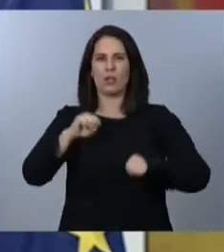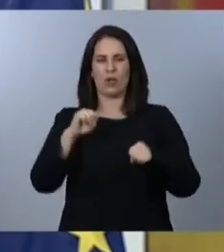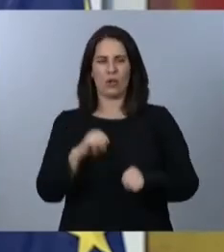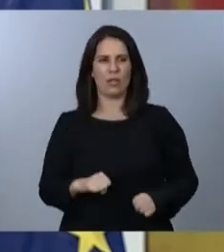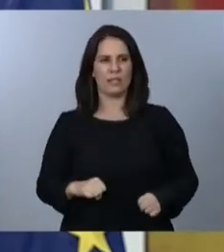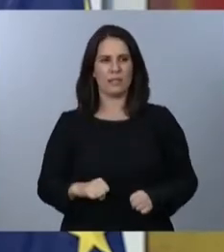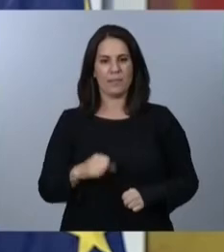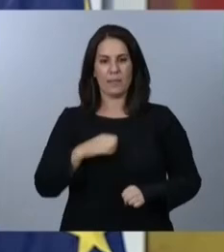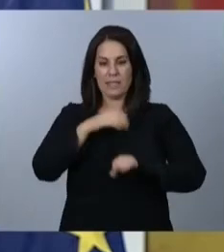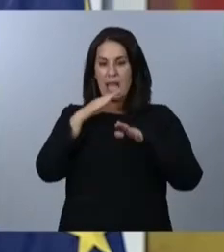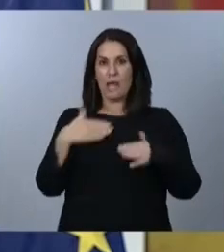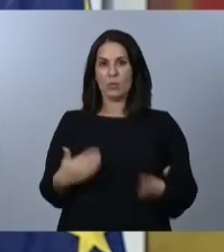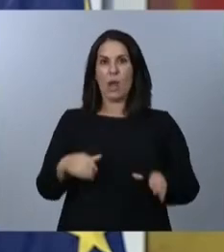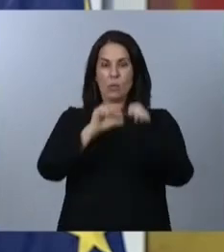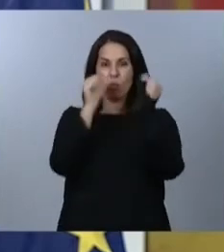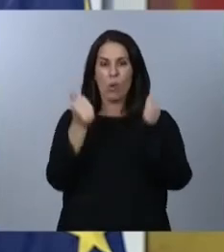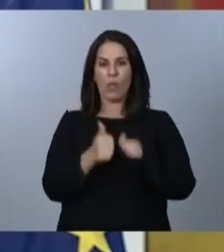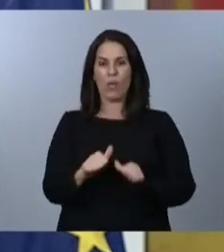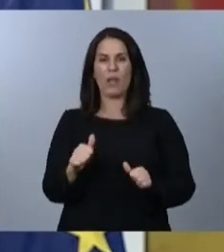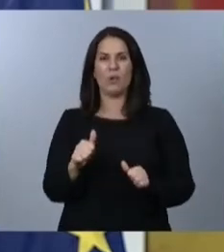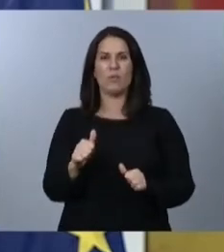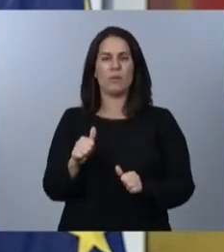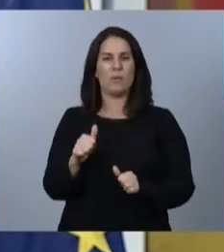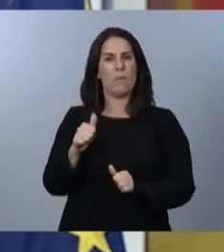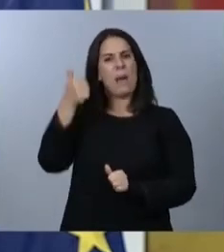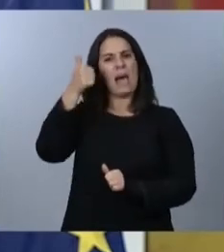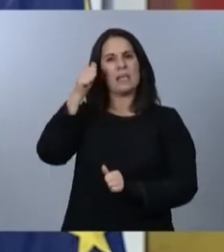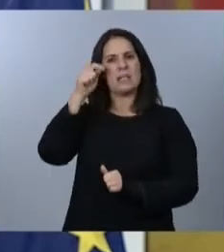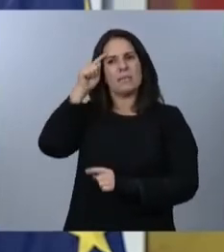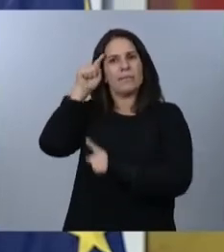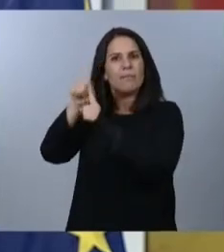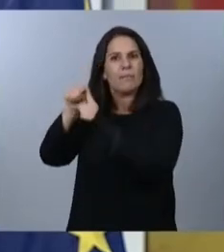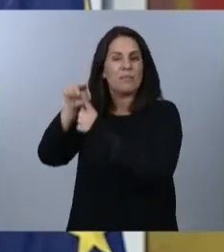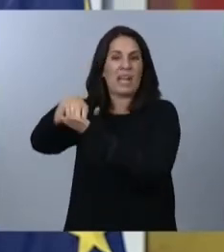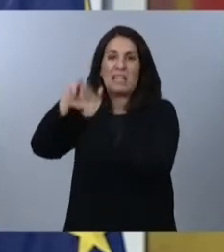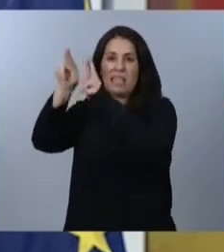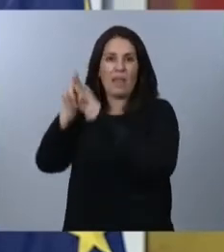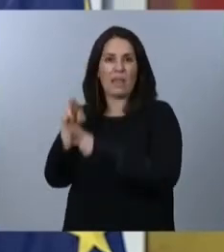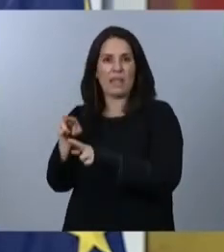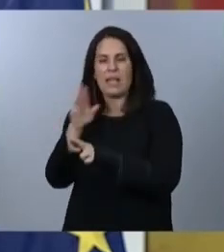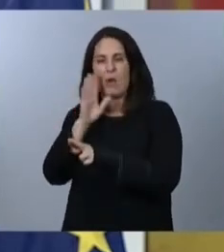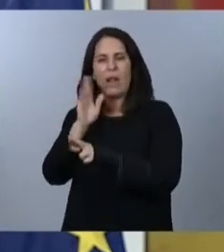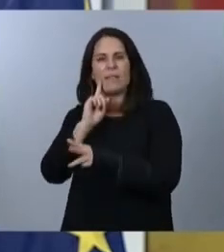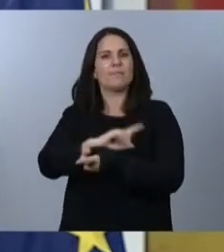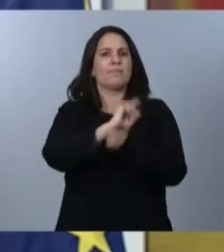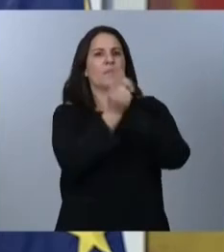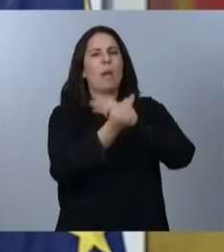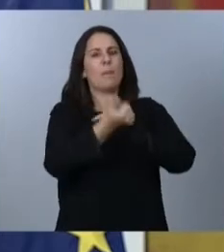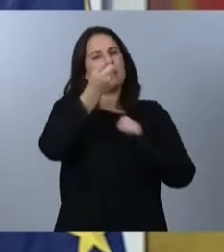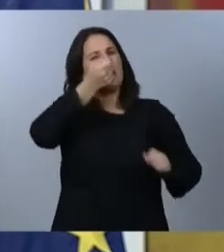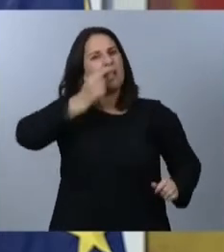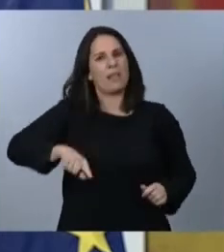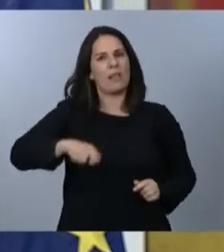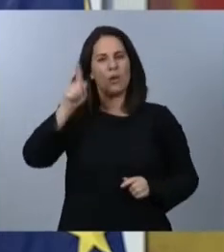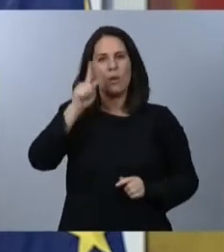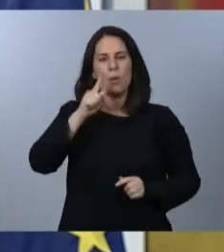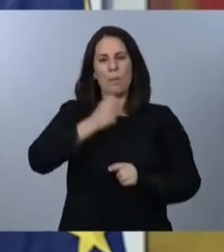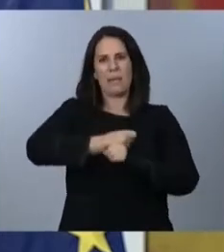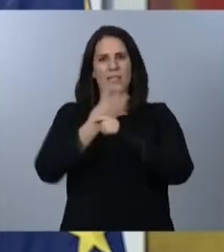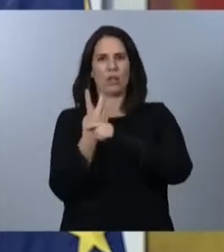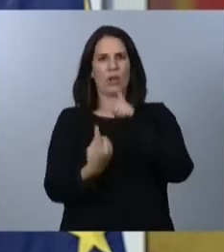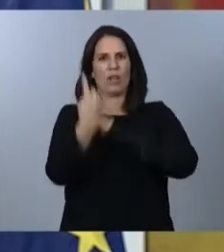modelo basado en residencias... ...hacia un modelo más parecido al de los países nórdicos que apueste por la atención domiciliaria.